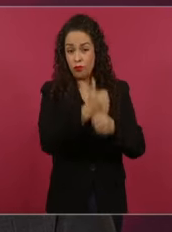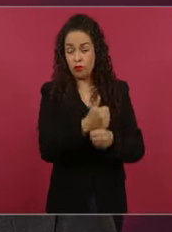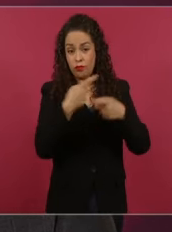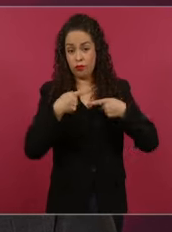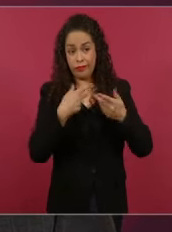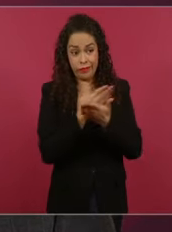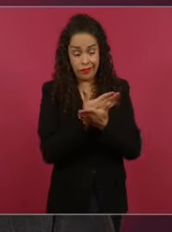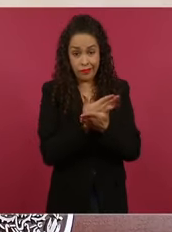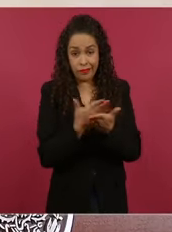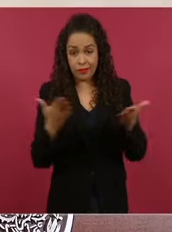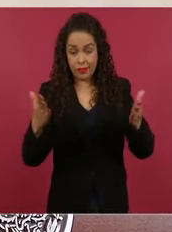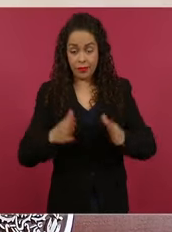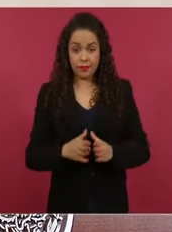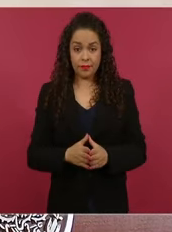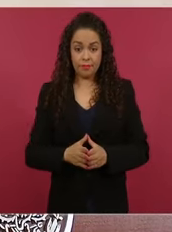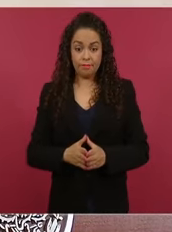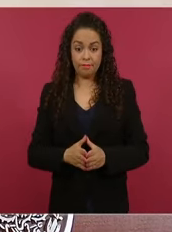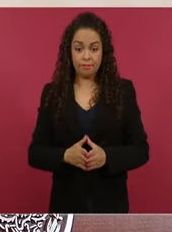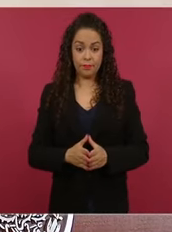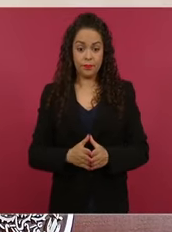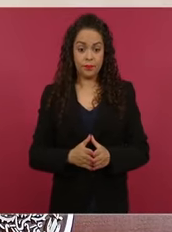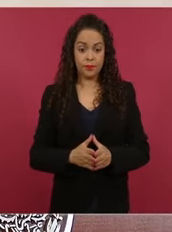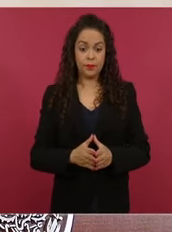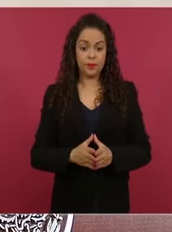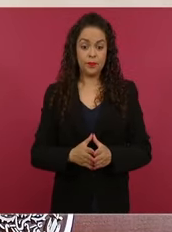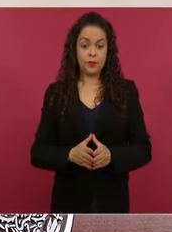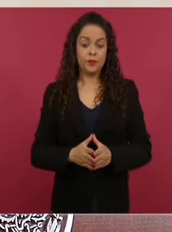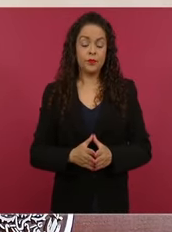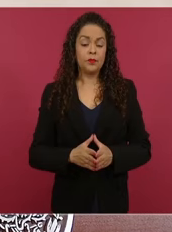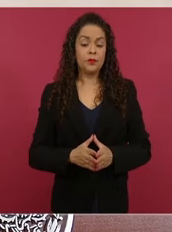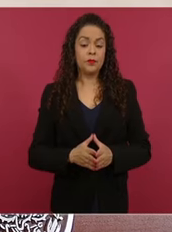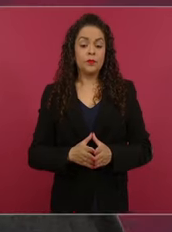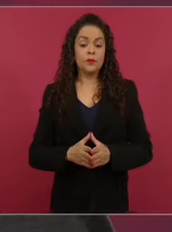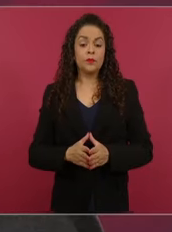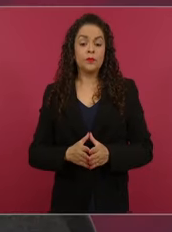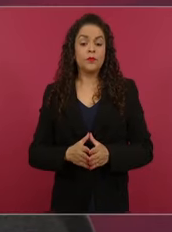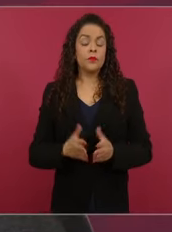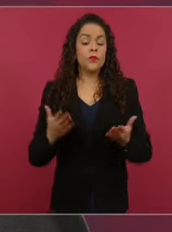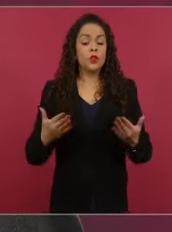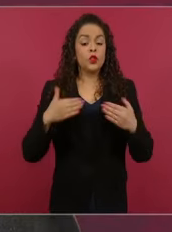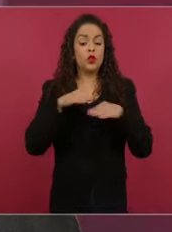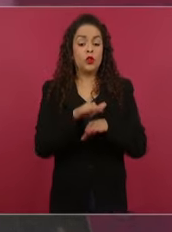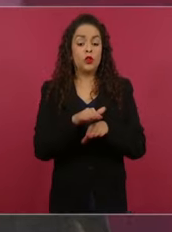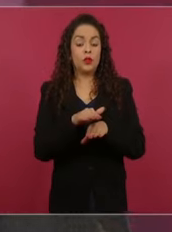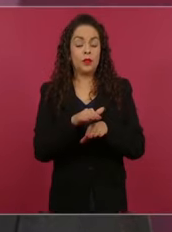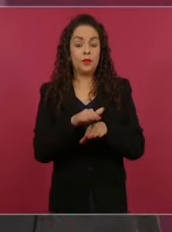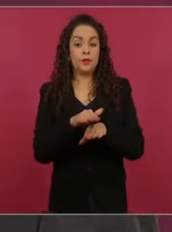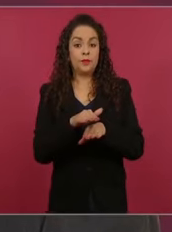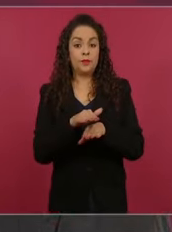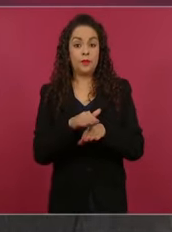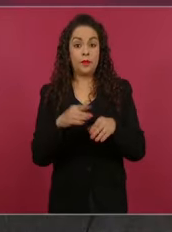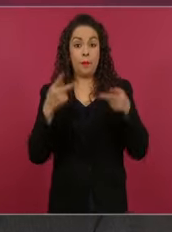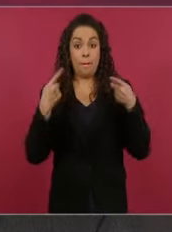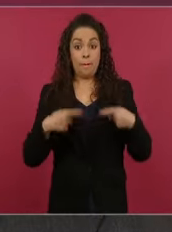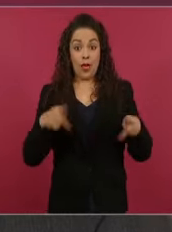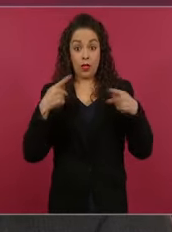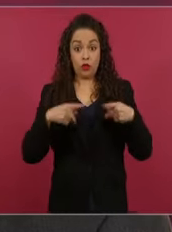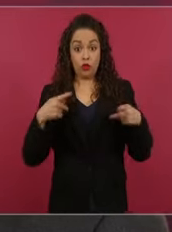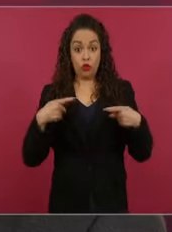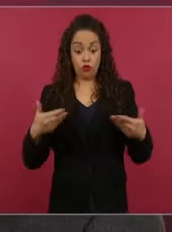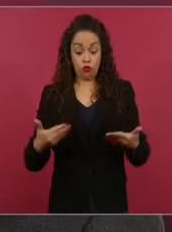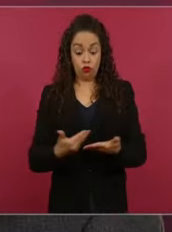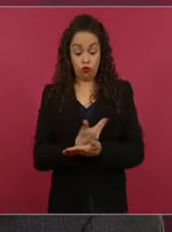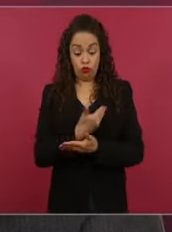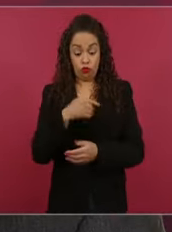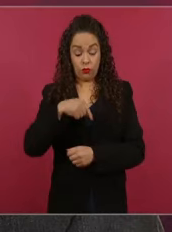postura. En cuanto a los mexicanos que se encuentran